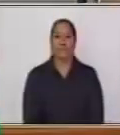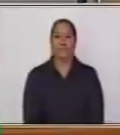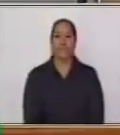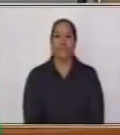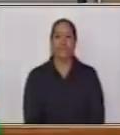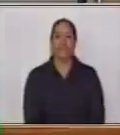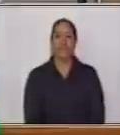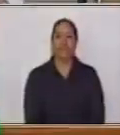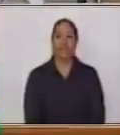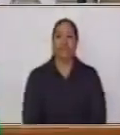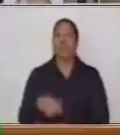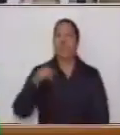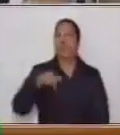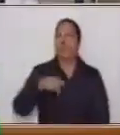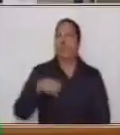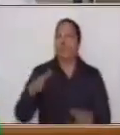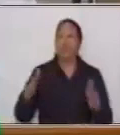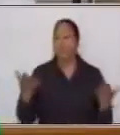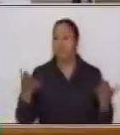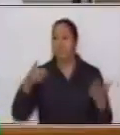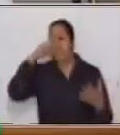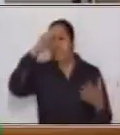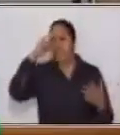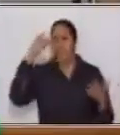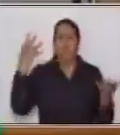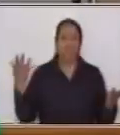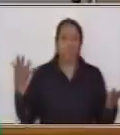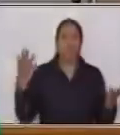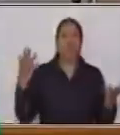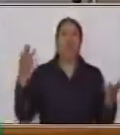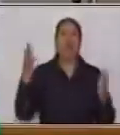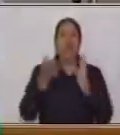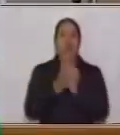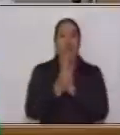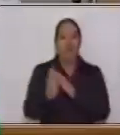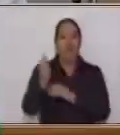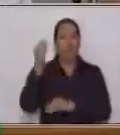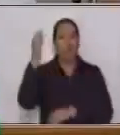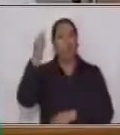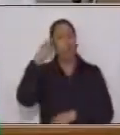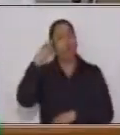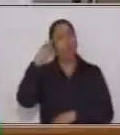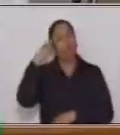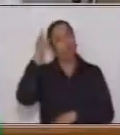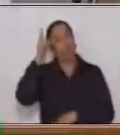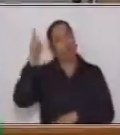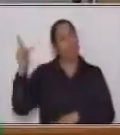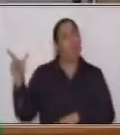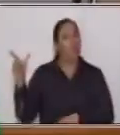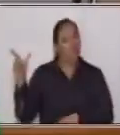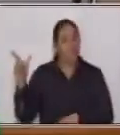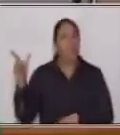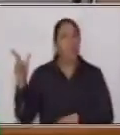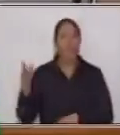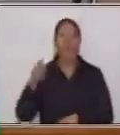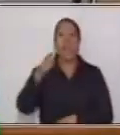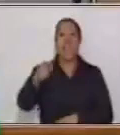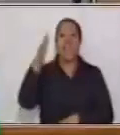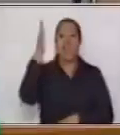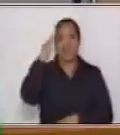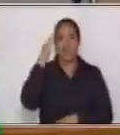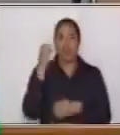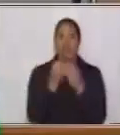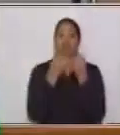Hoy, trabajaremos habilidades de pensamiento lógico para saber la cantidad sin